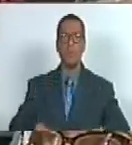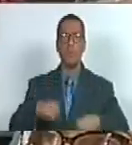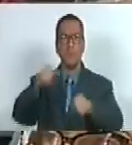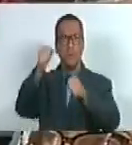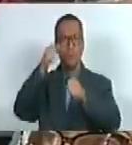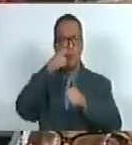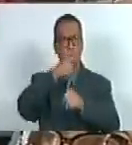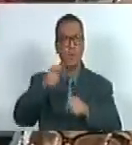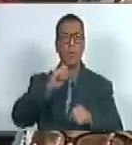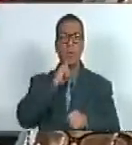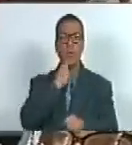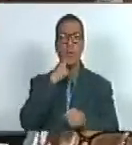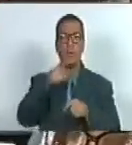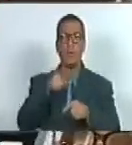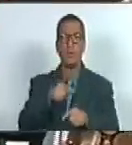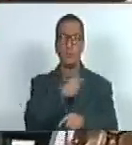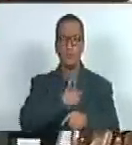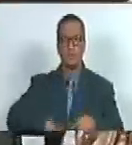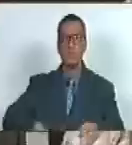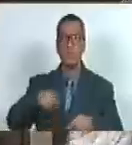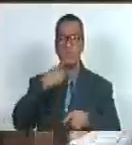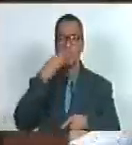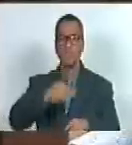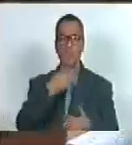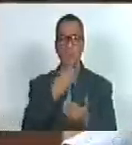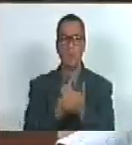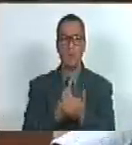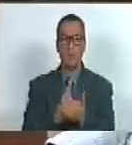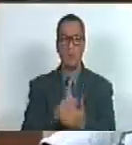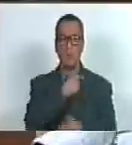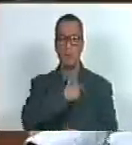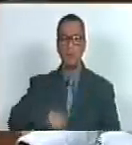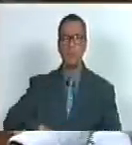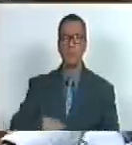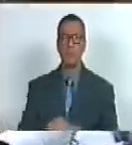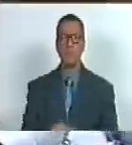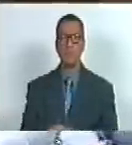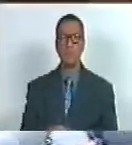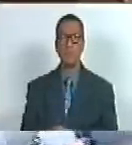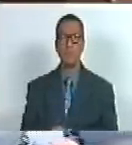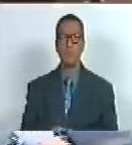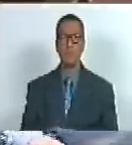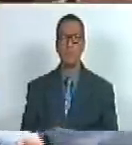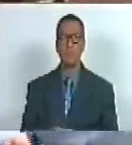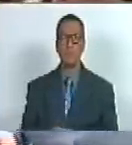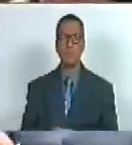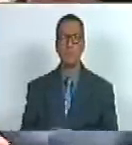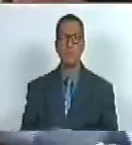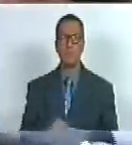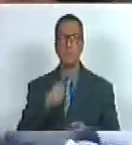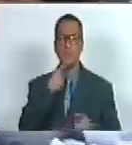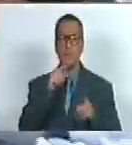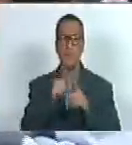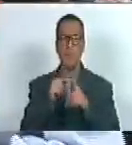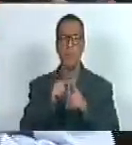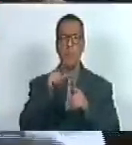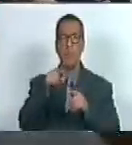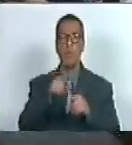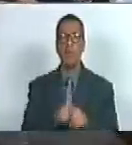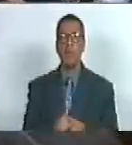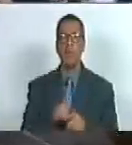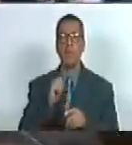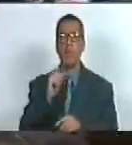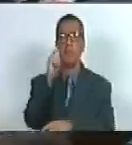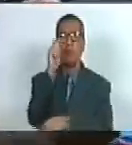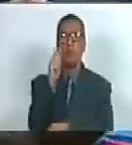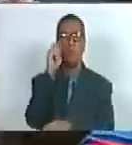viva el pueblo ruso y que viva su presidente que viva gracias presidente voy a dejar la palabra a la